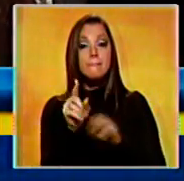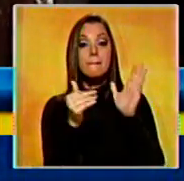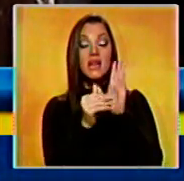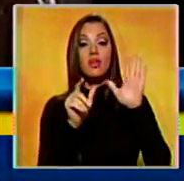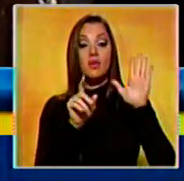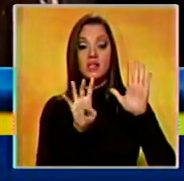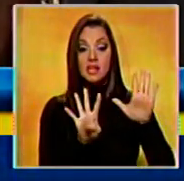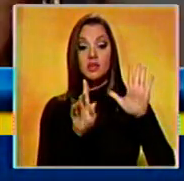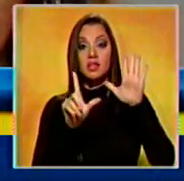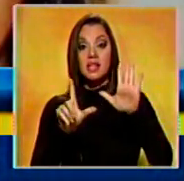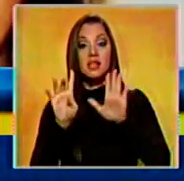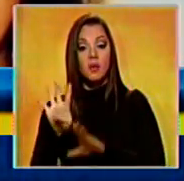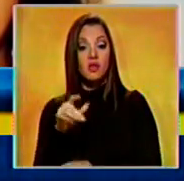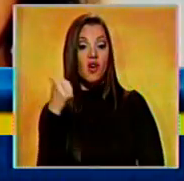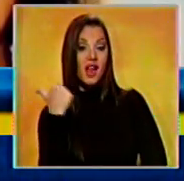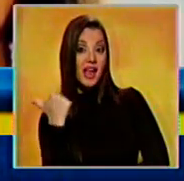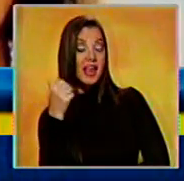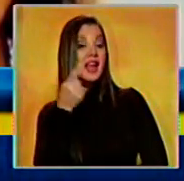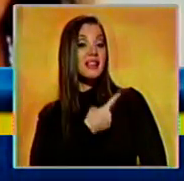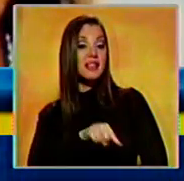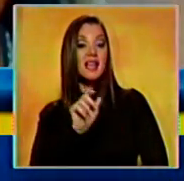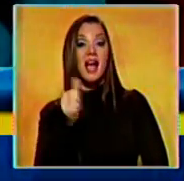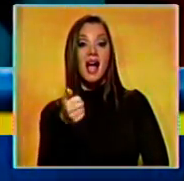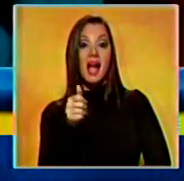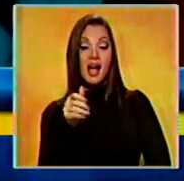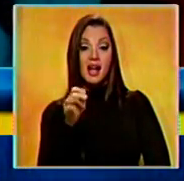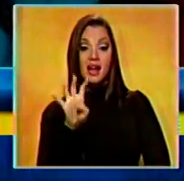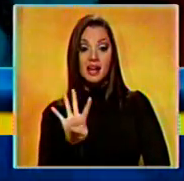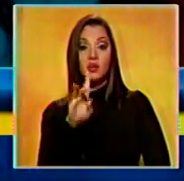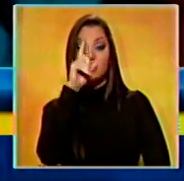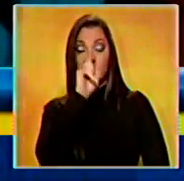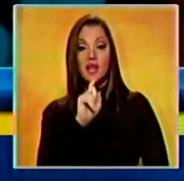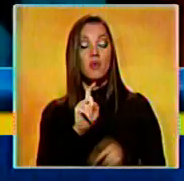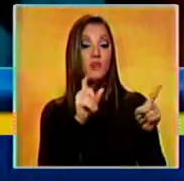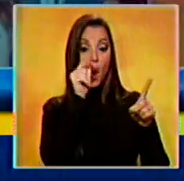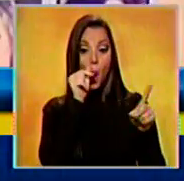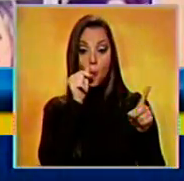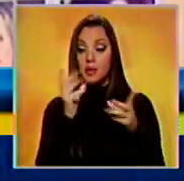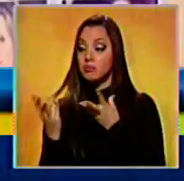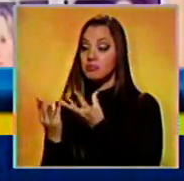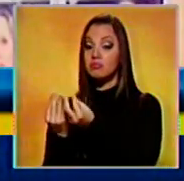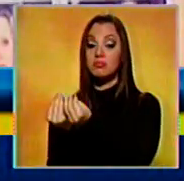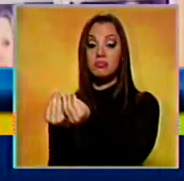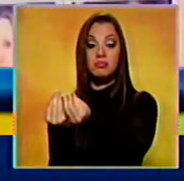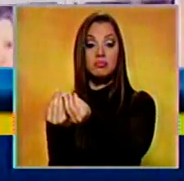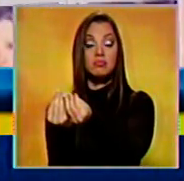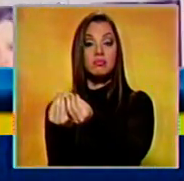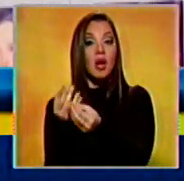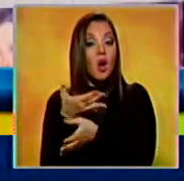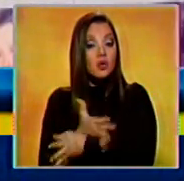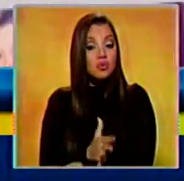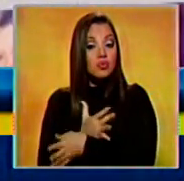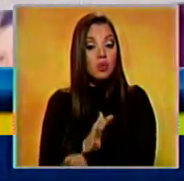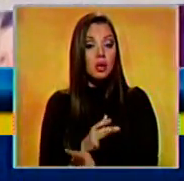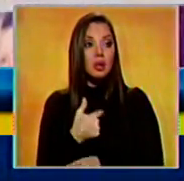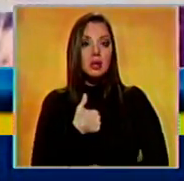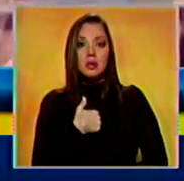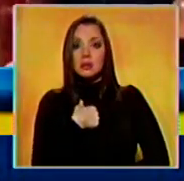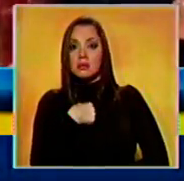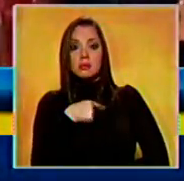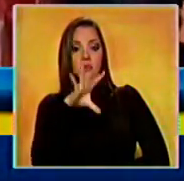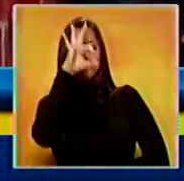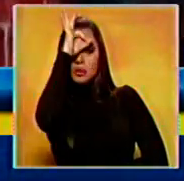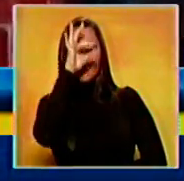ella tenía 15 años. Alega que Cosby la llevó a la mansión de Playboy, donde ocurrió un acto sexual sin su consentimiento,